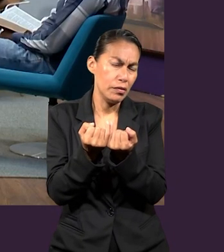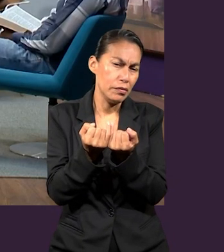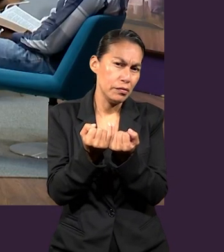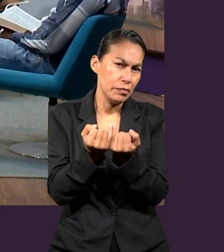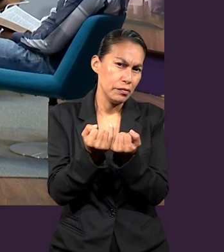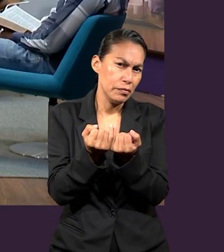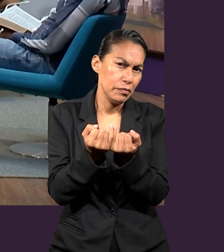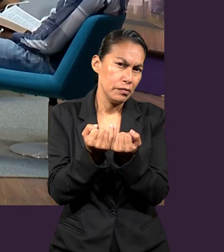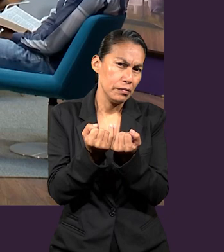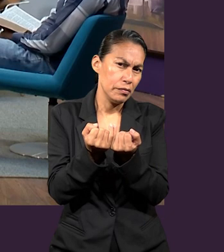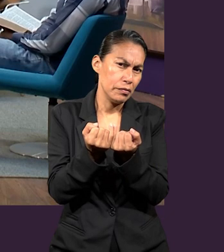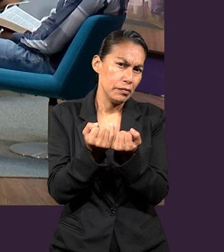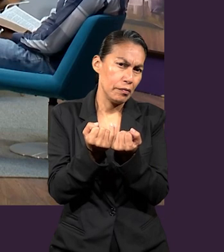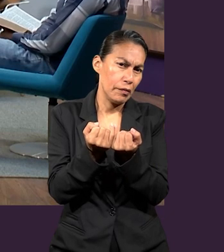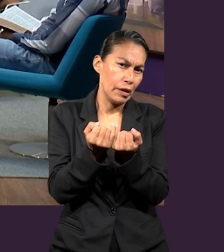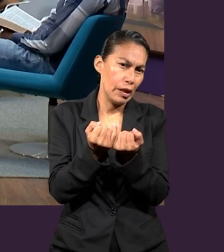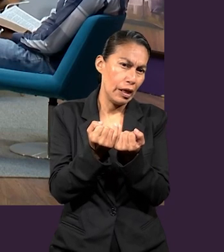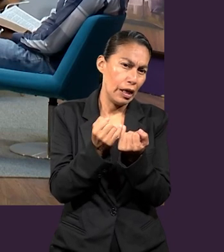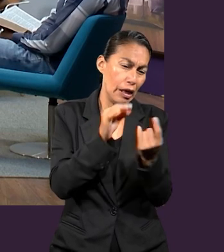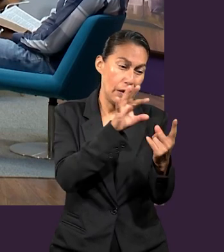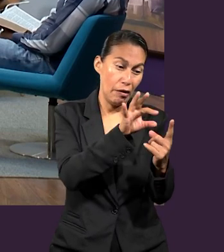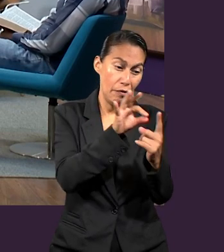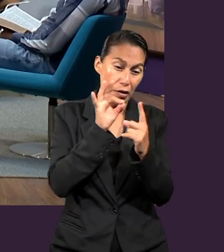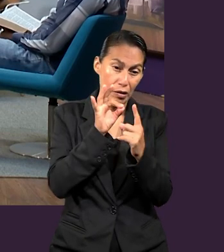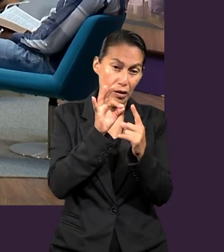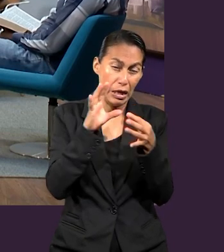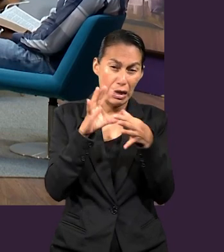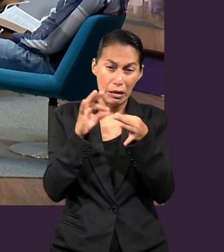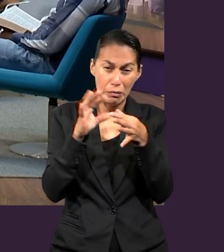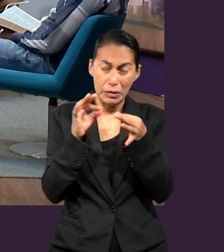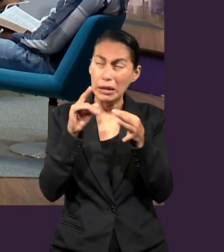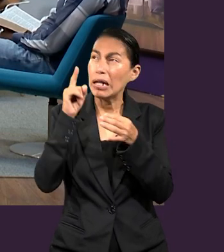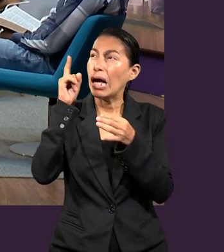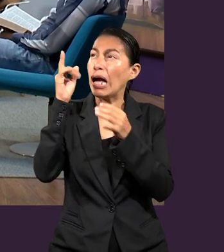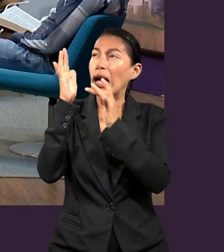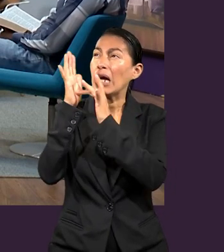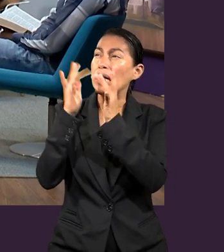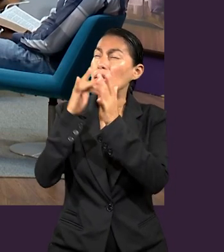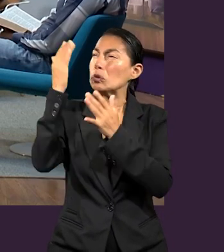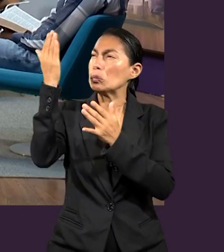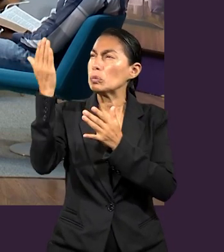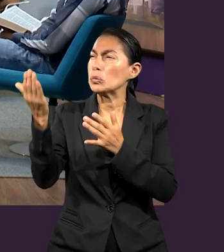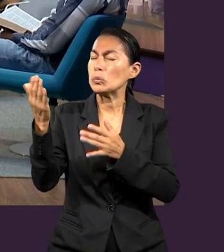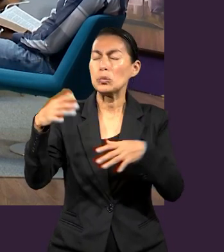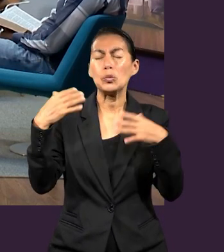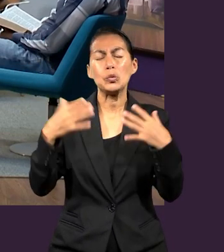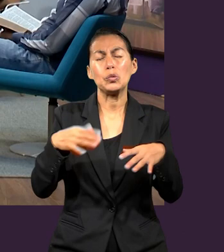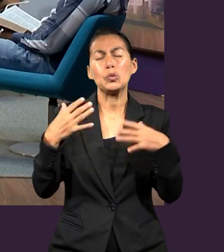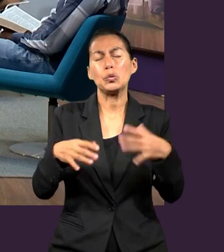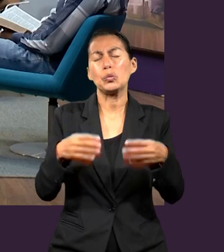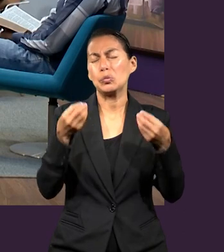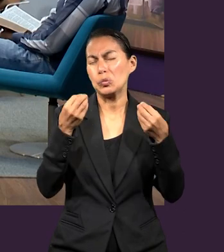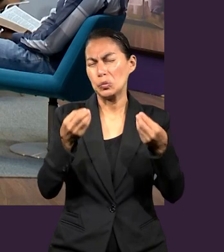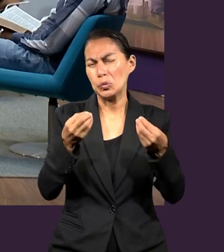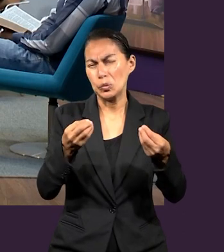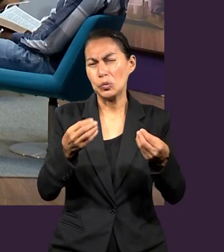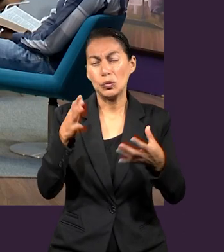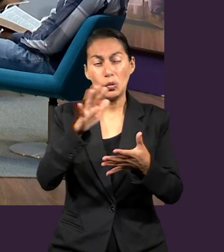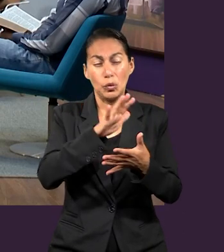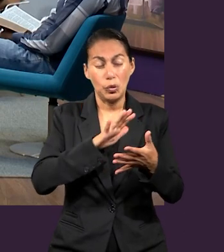Efesios está empapada, podríamos decir, de Cristo. Como que se baña